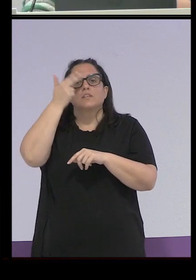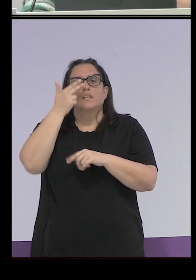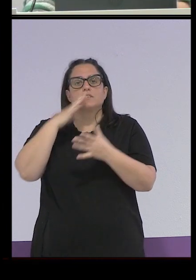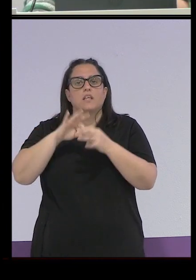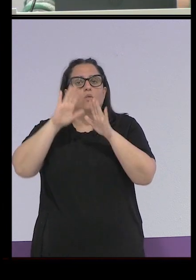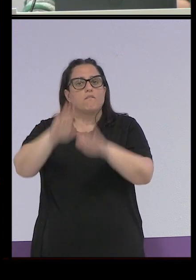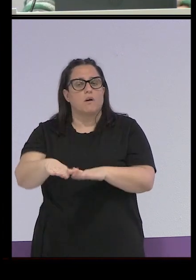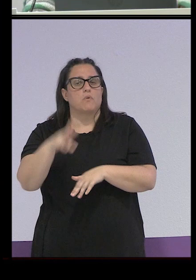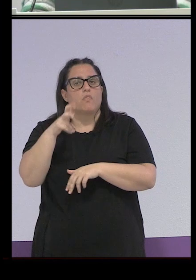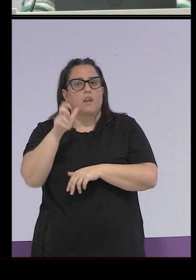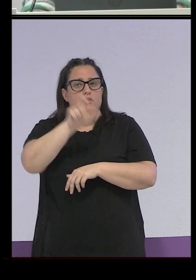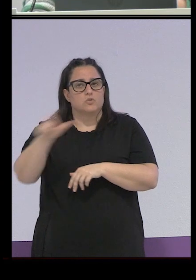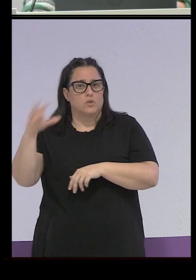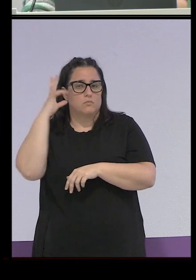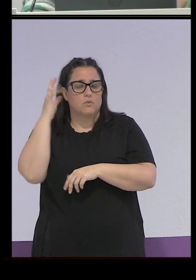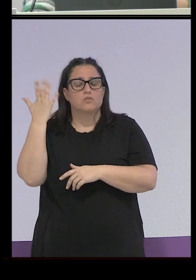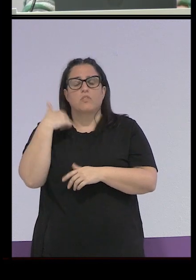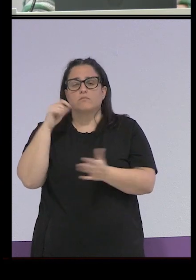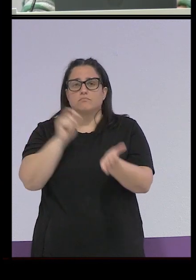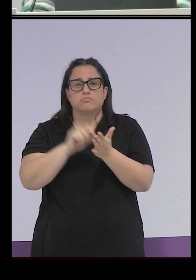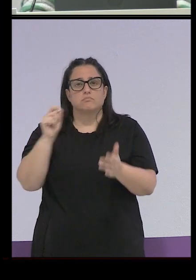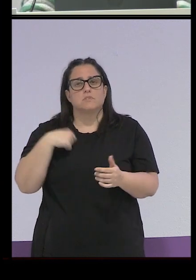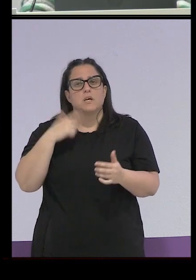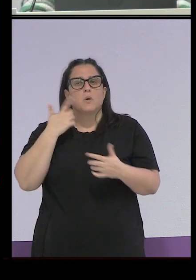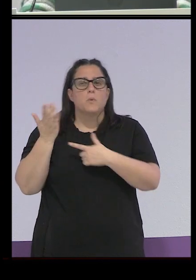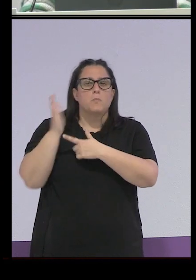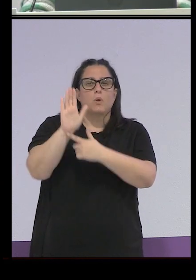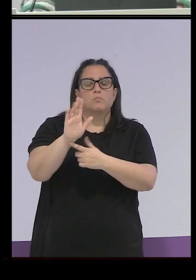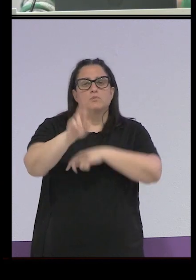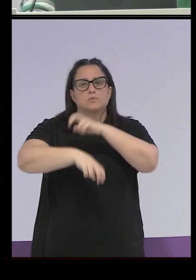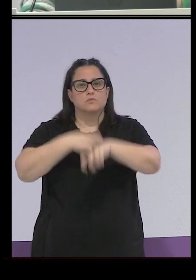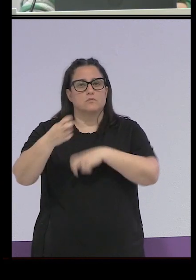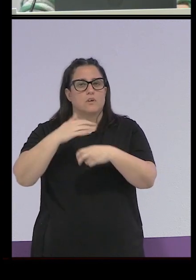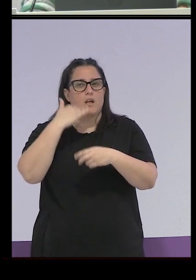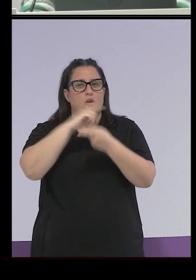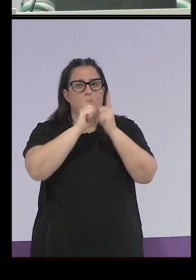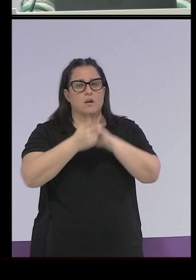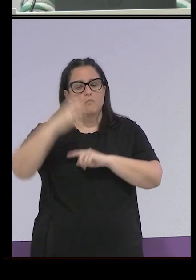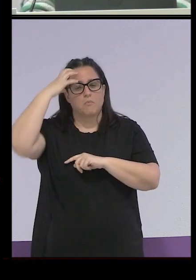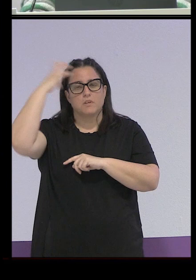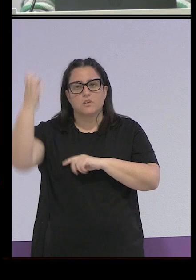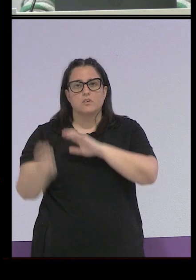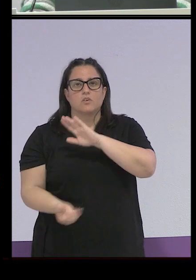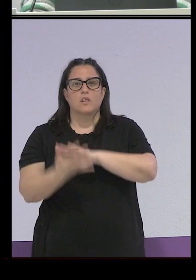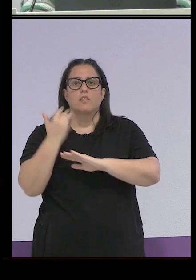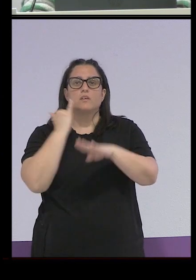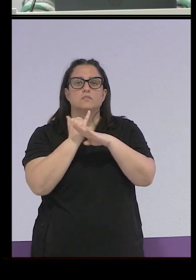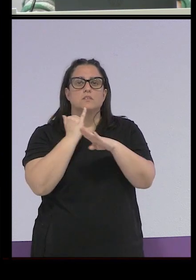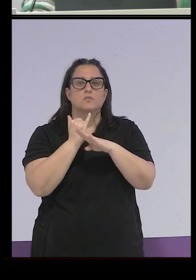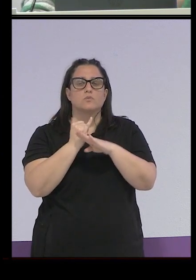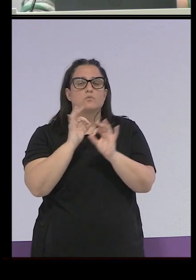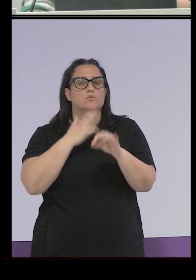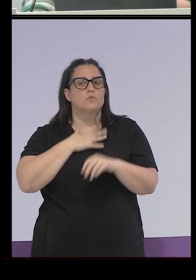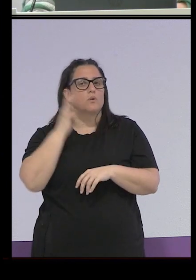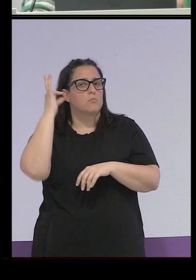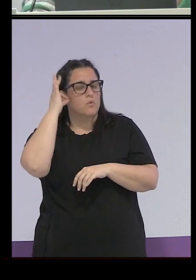entonces enseguida propuso intentar darle una vuelta al patronato propuso la creación del Instituto de la